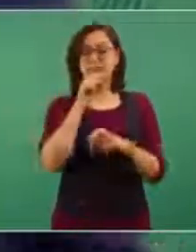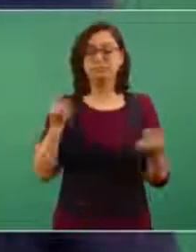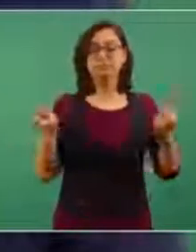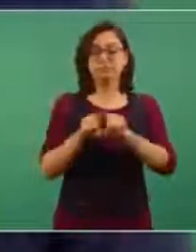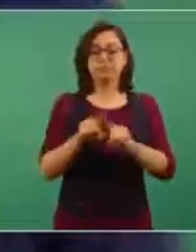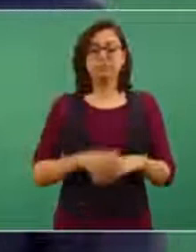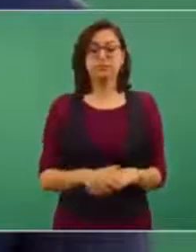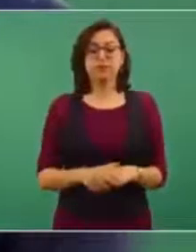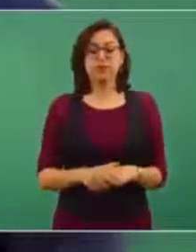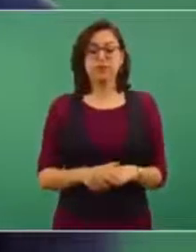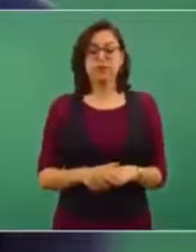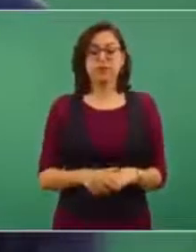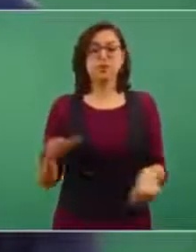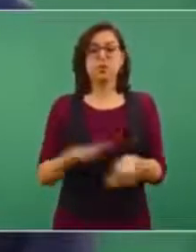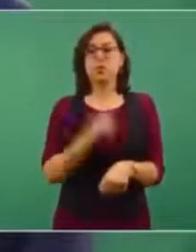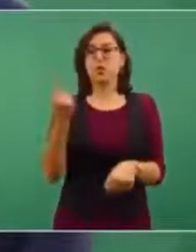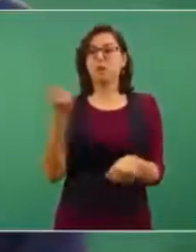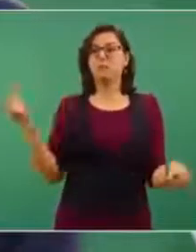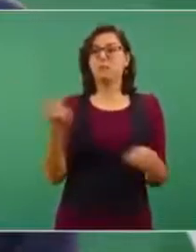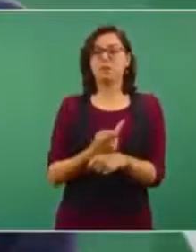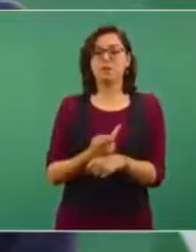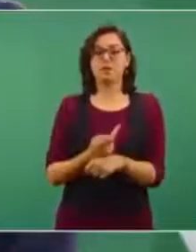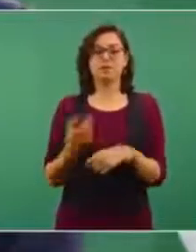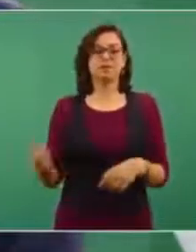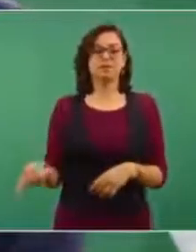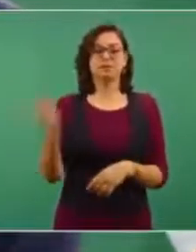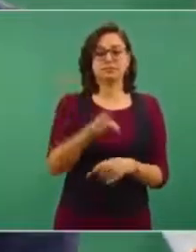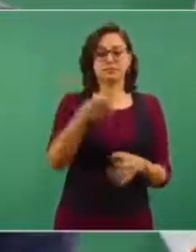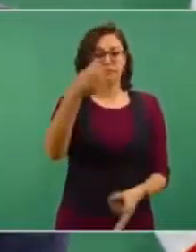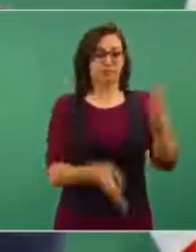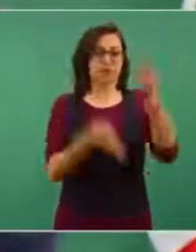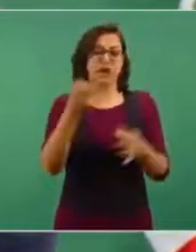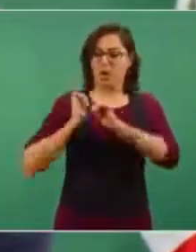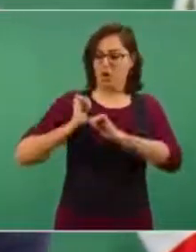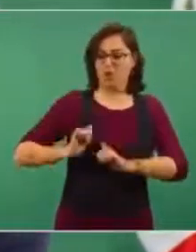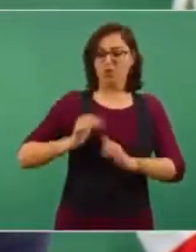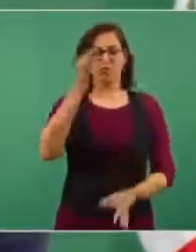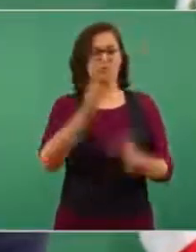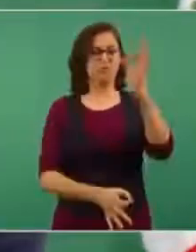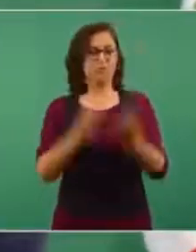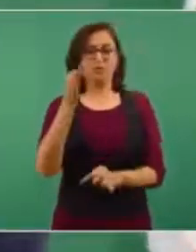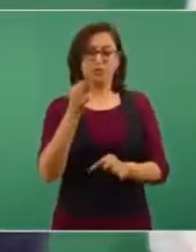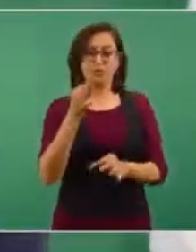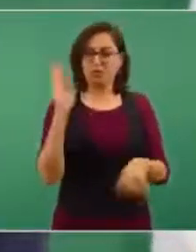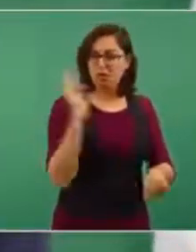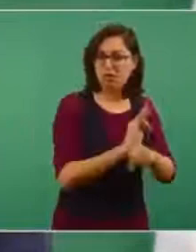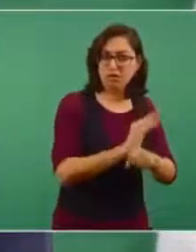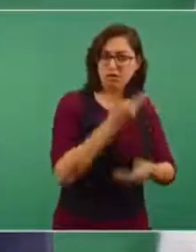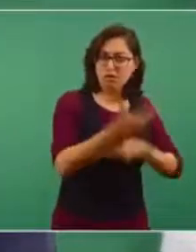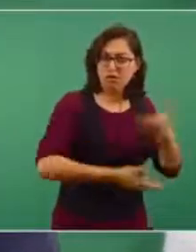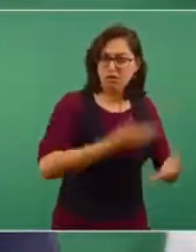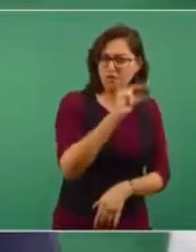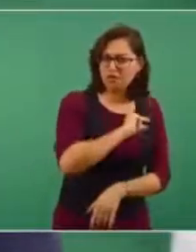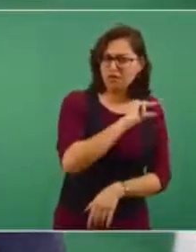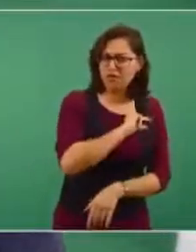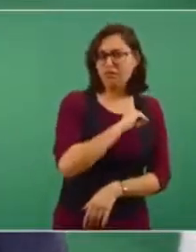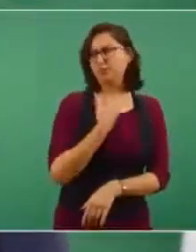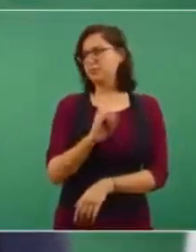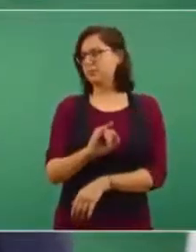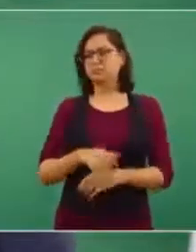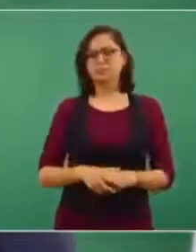sería el colmo de que el Poder Judicial del país estuviese al servicio de particulares.